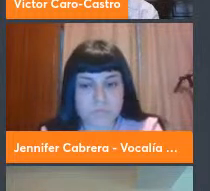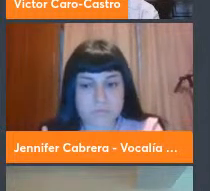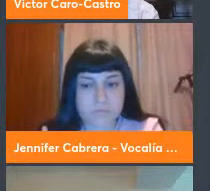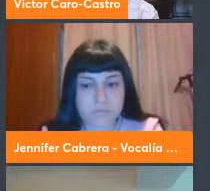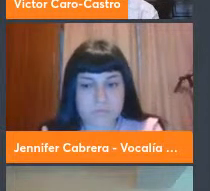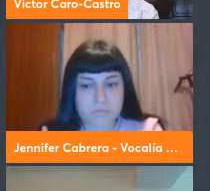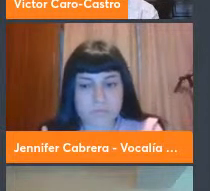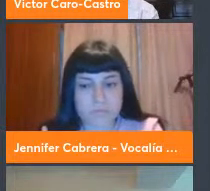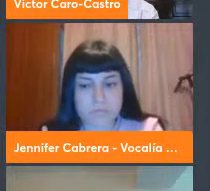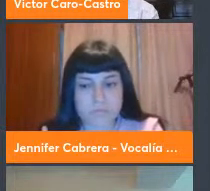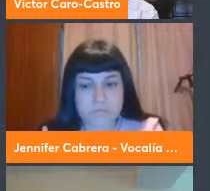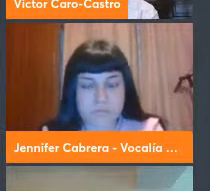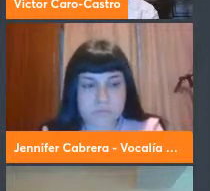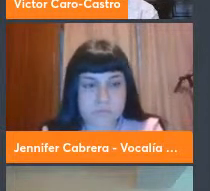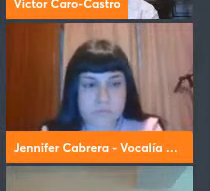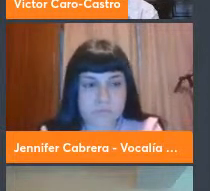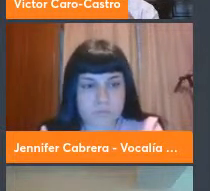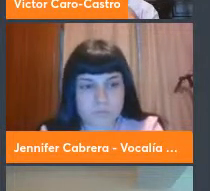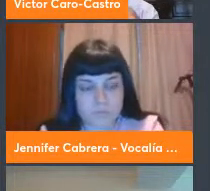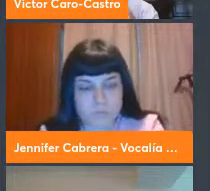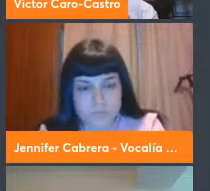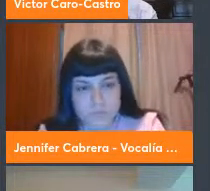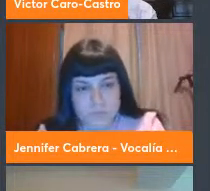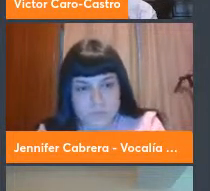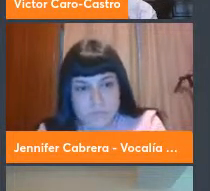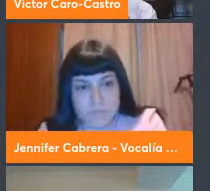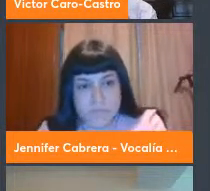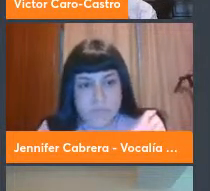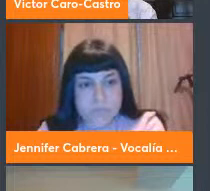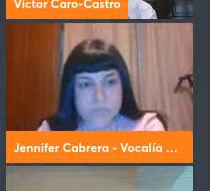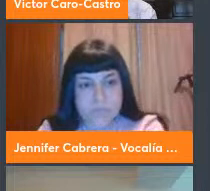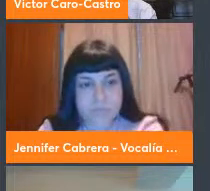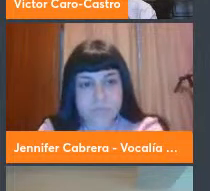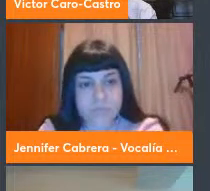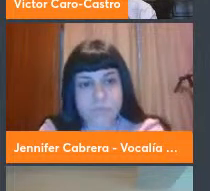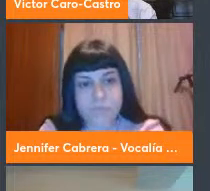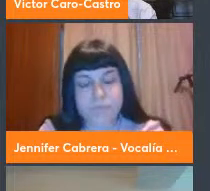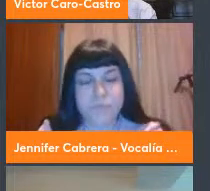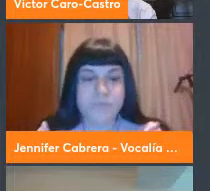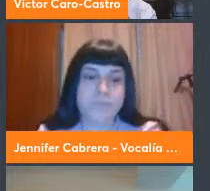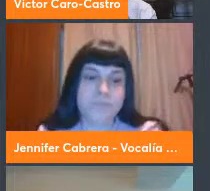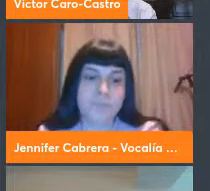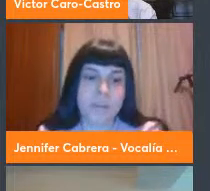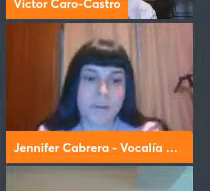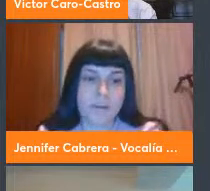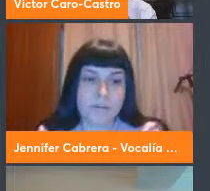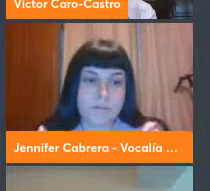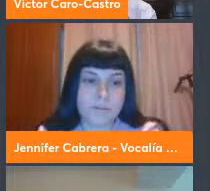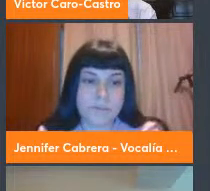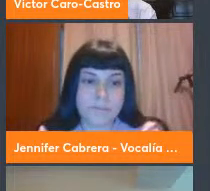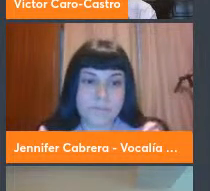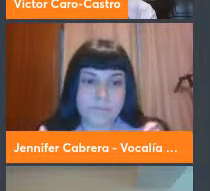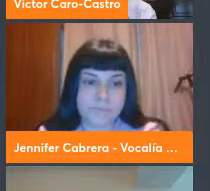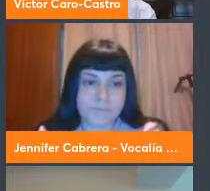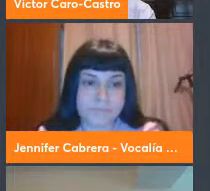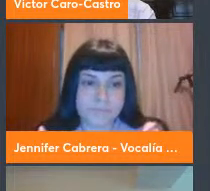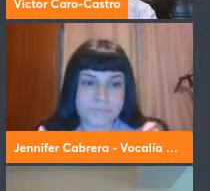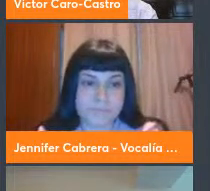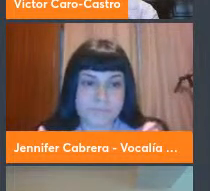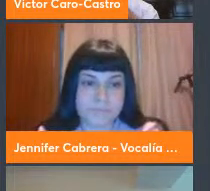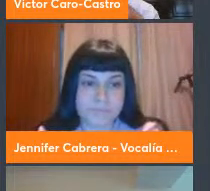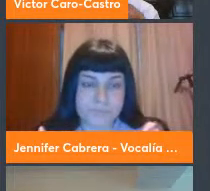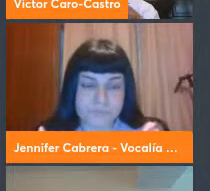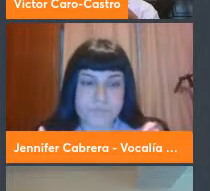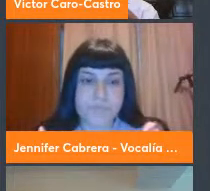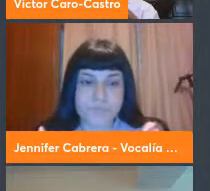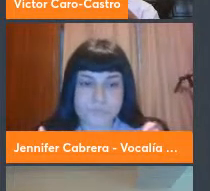instituciones puede aportar conocimiento puede aportar investigación y puede ayudar a avanzar justamente en esta